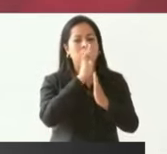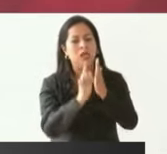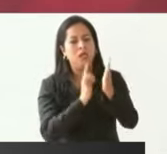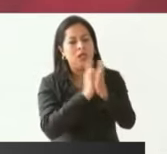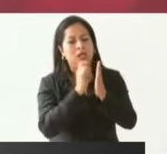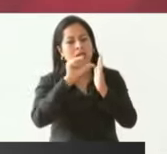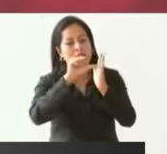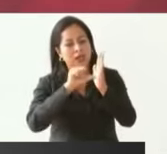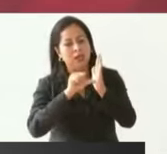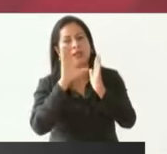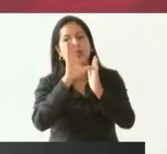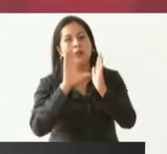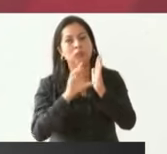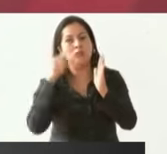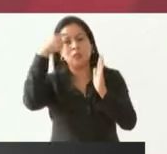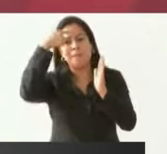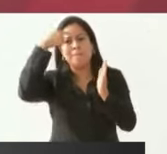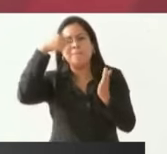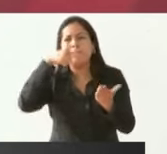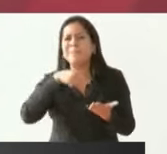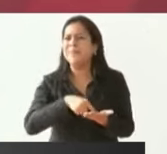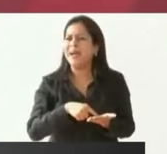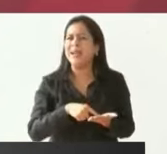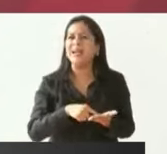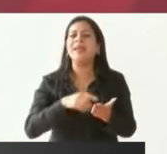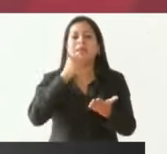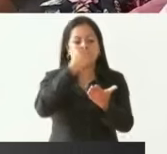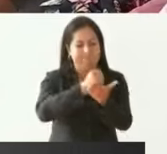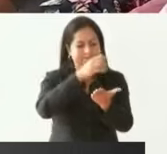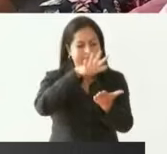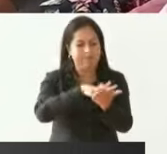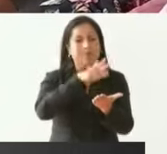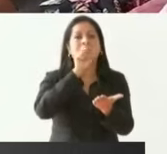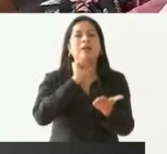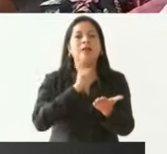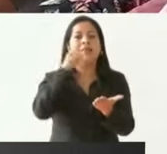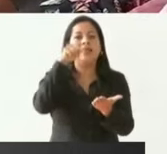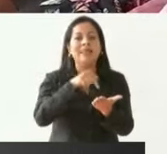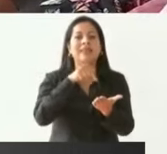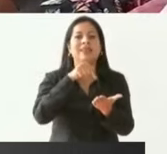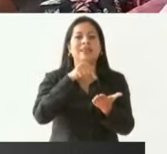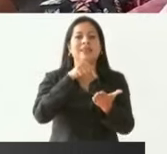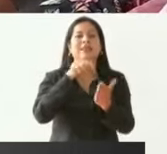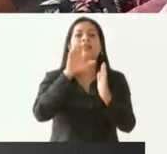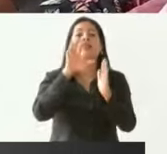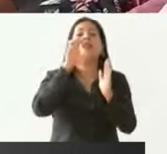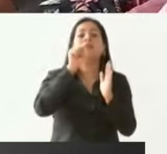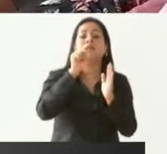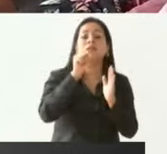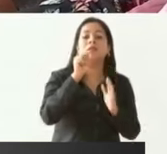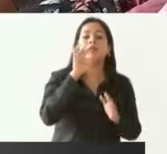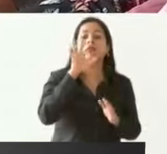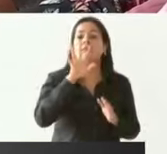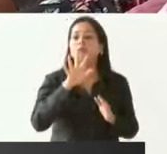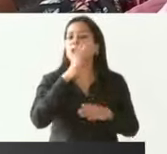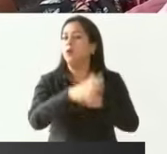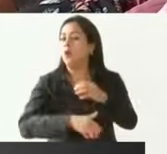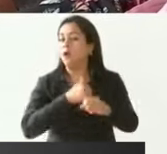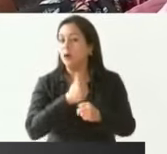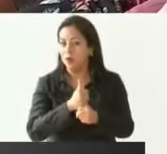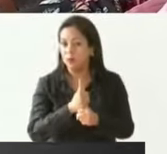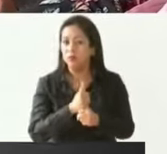artículos de la constitución para que ya quede establecido que es a partir de los 65 años